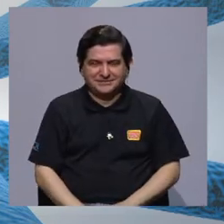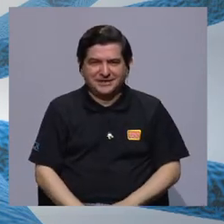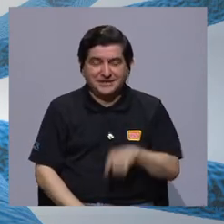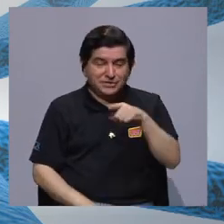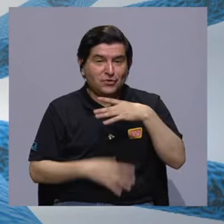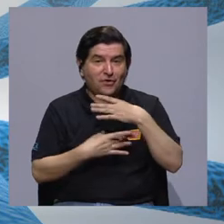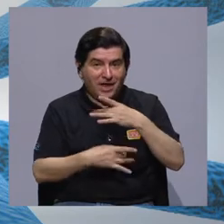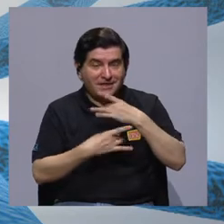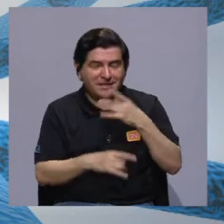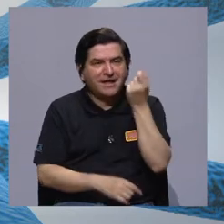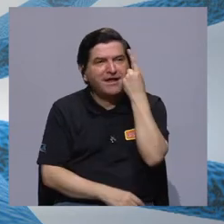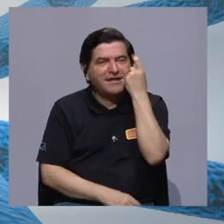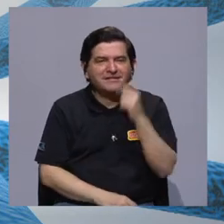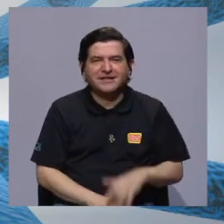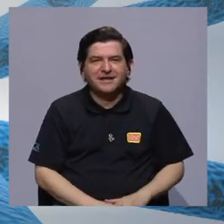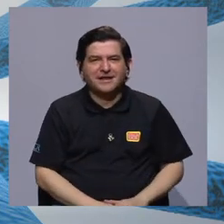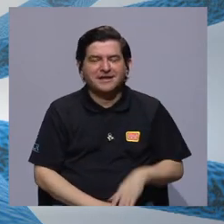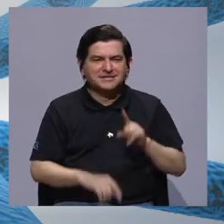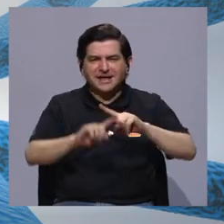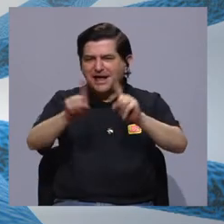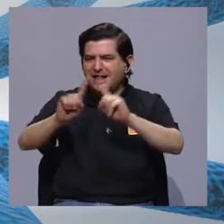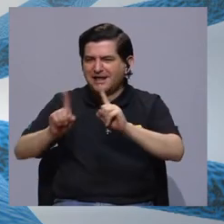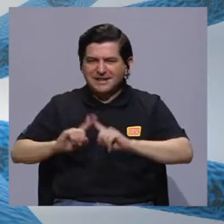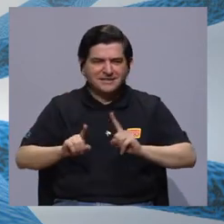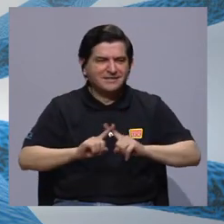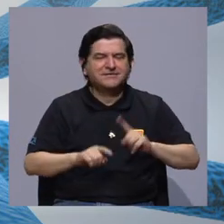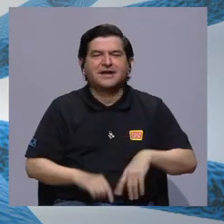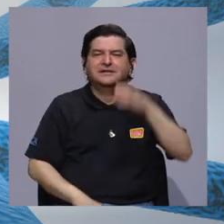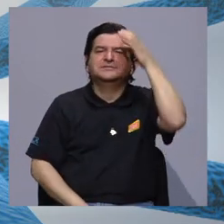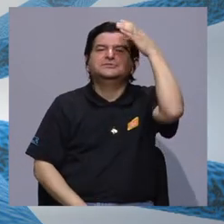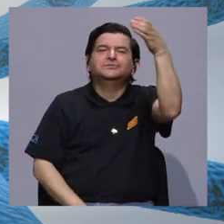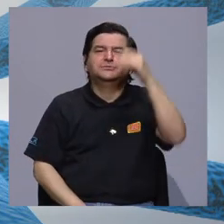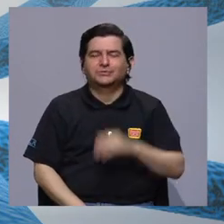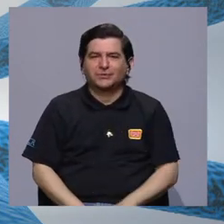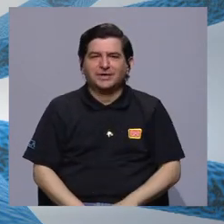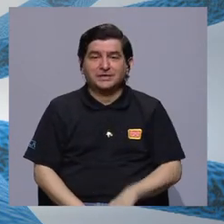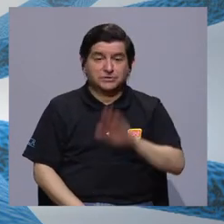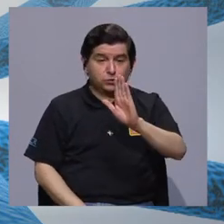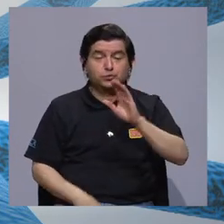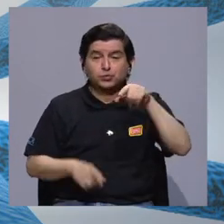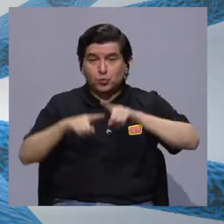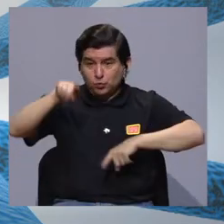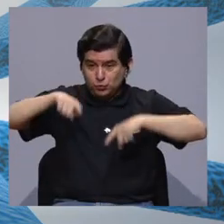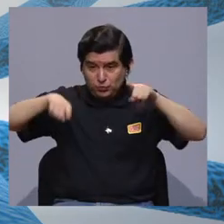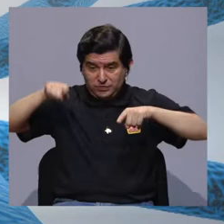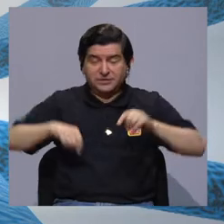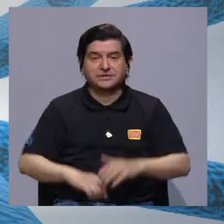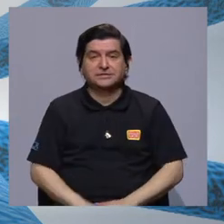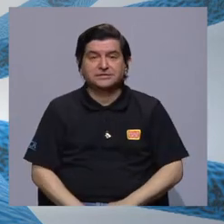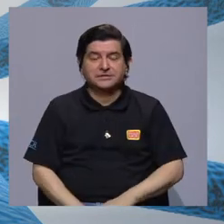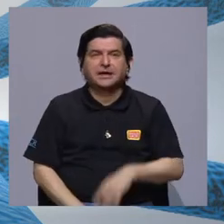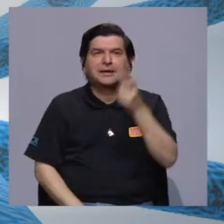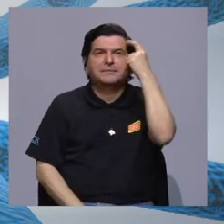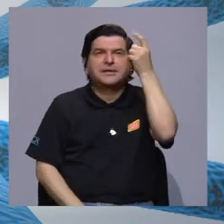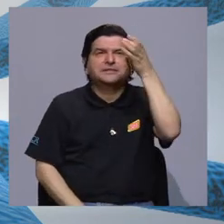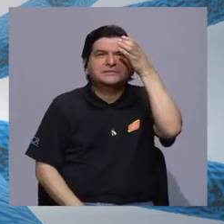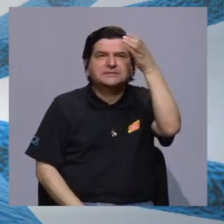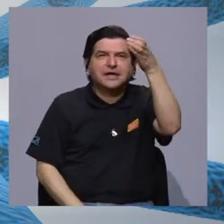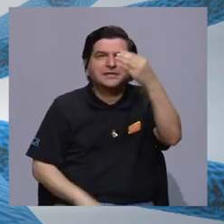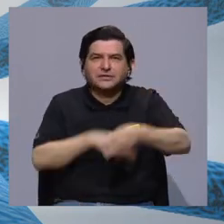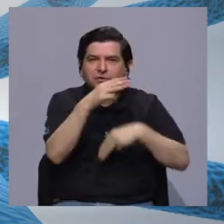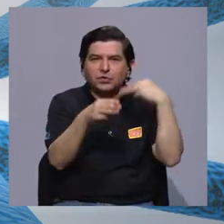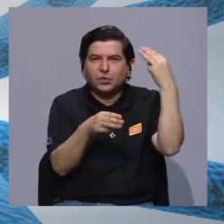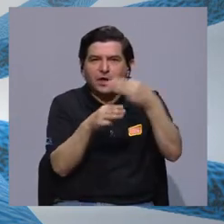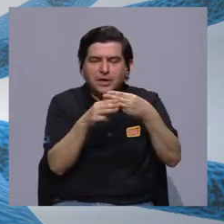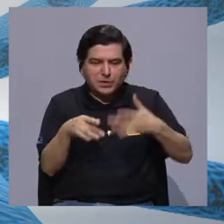interés de entender la diversidad cultural también, ¿verdad? Y pensando en lo cultural, en realidad